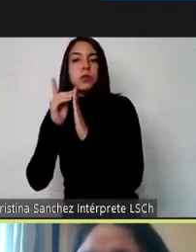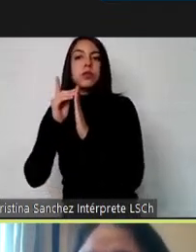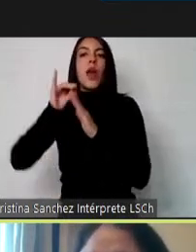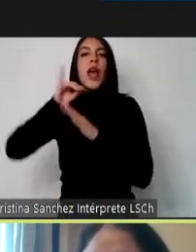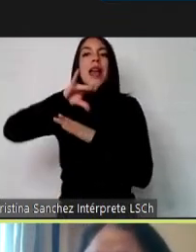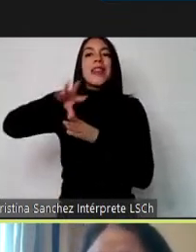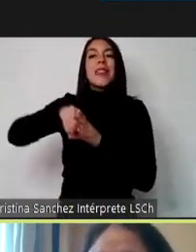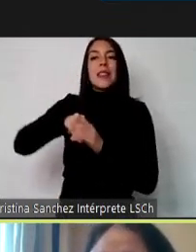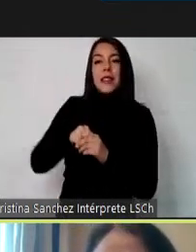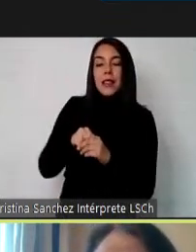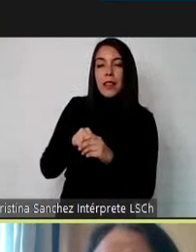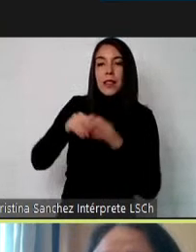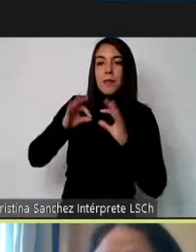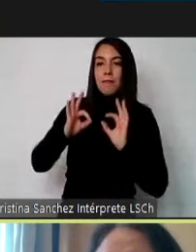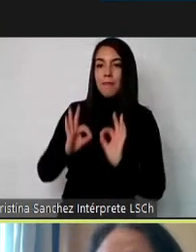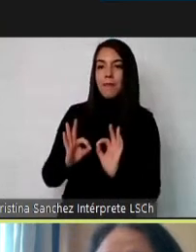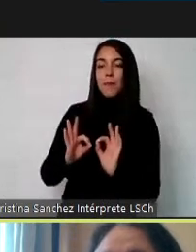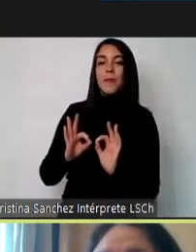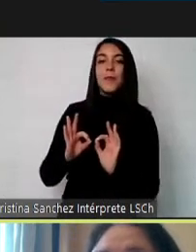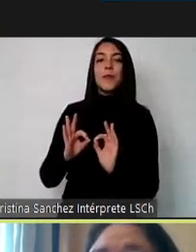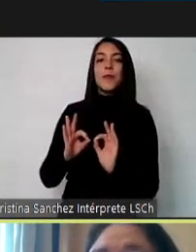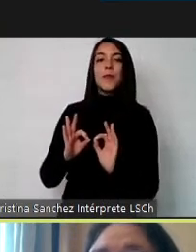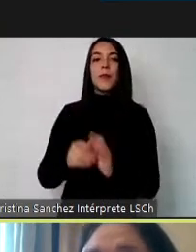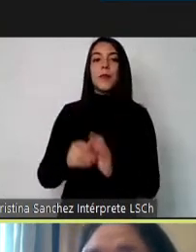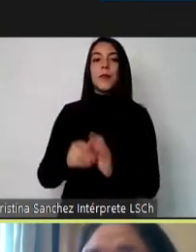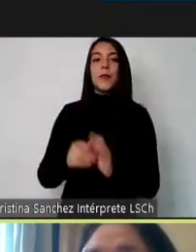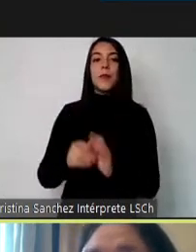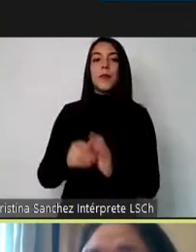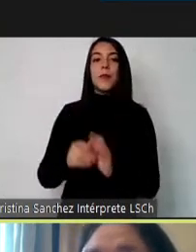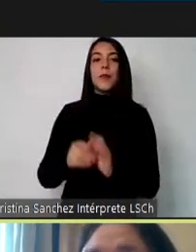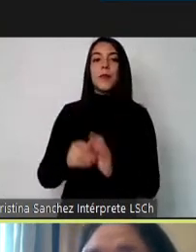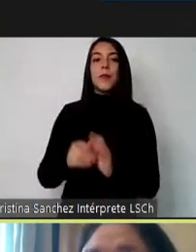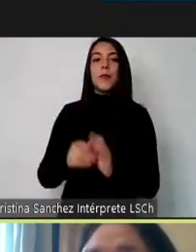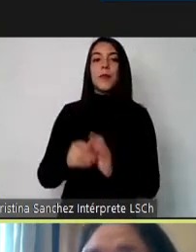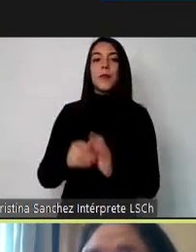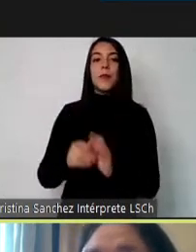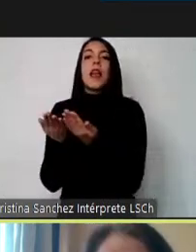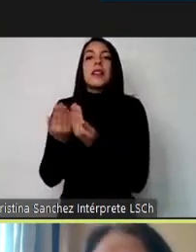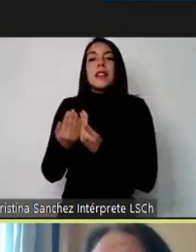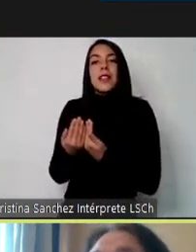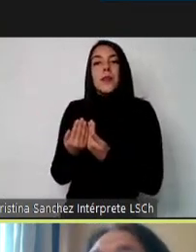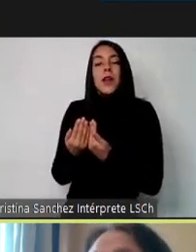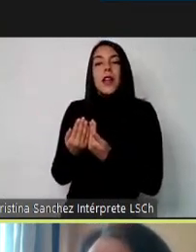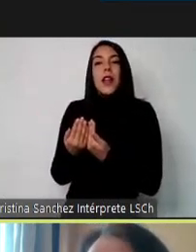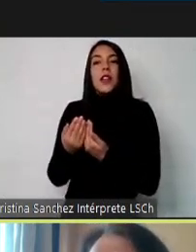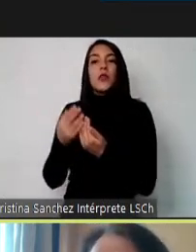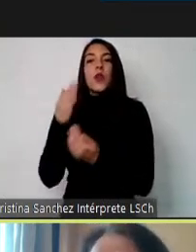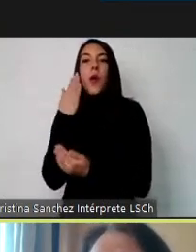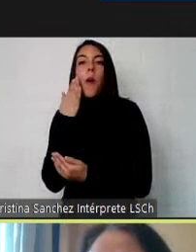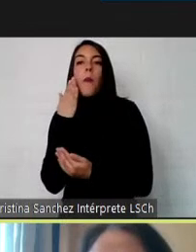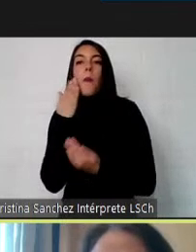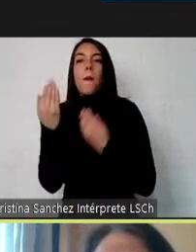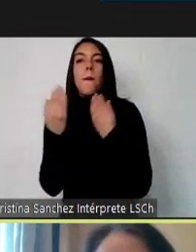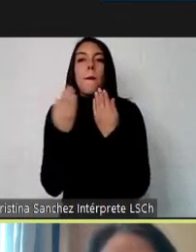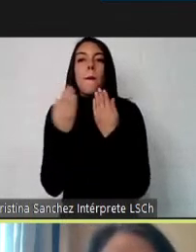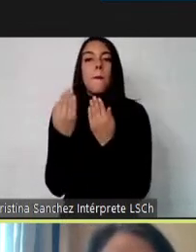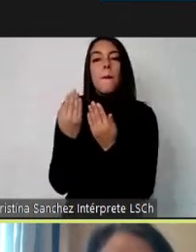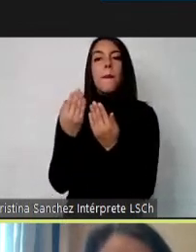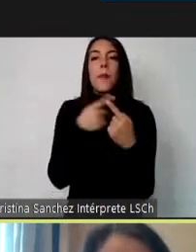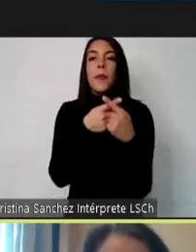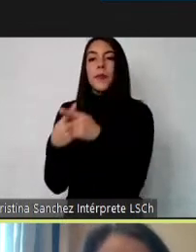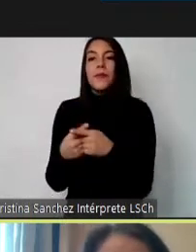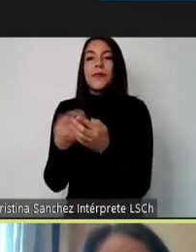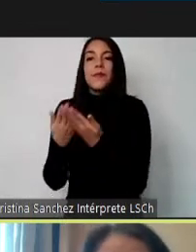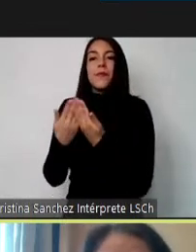y ser partícipe de los beneficios de nuestra sociedad, porque somos miembros de esta gran